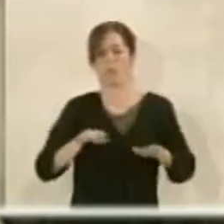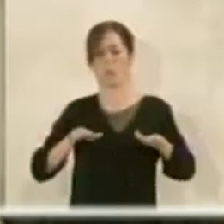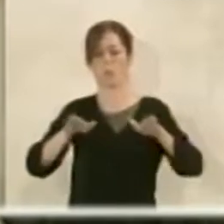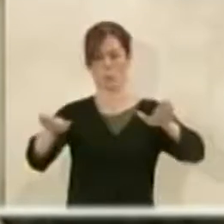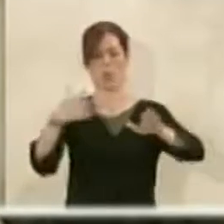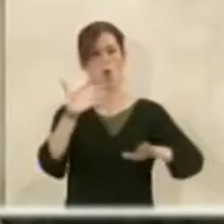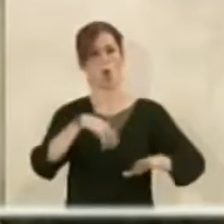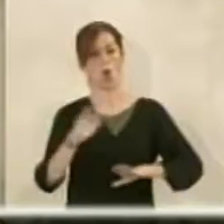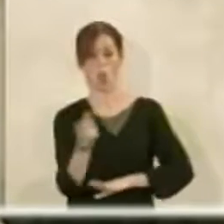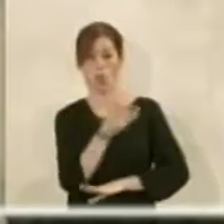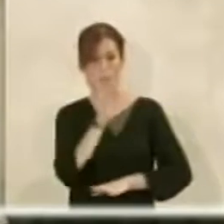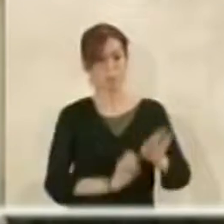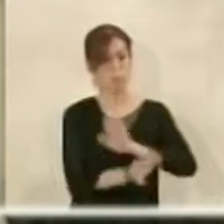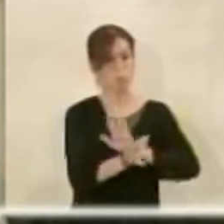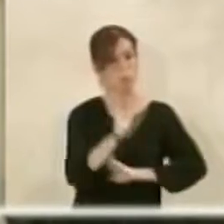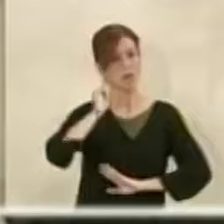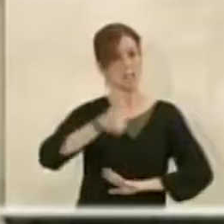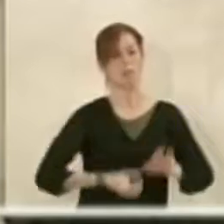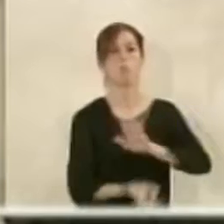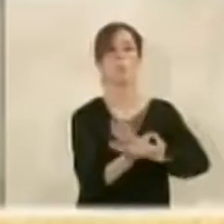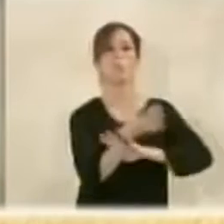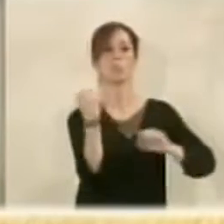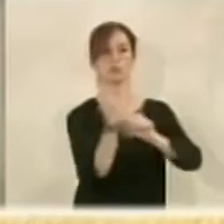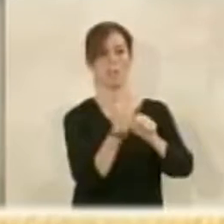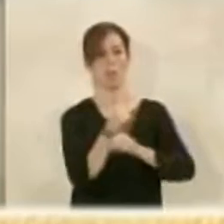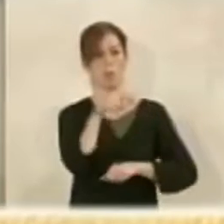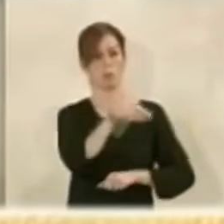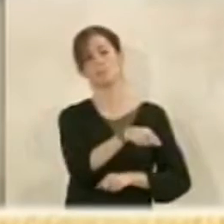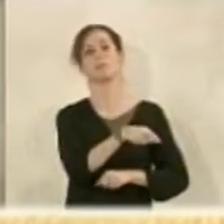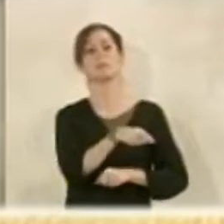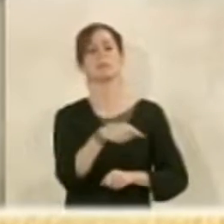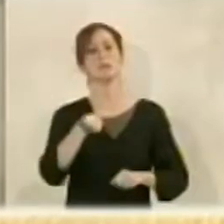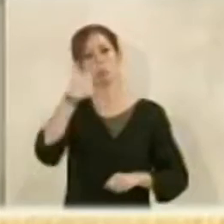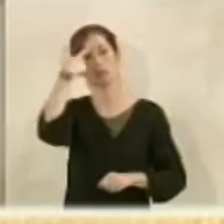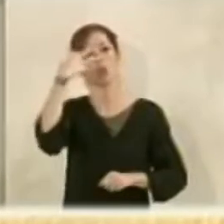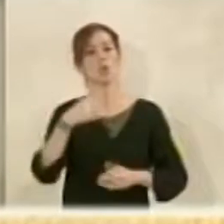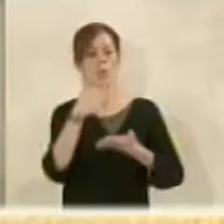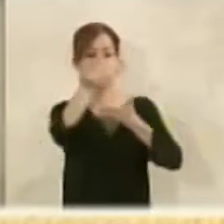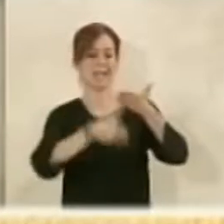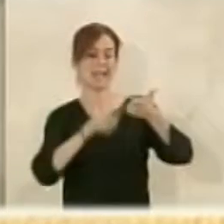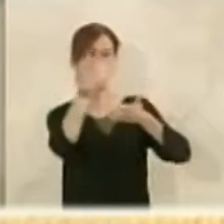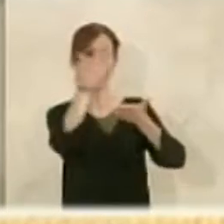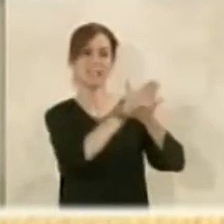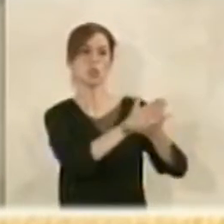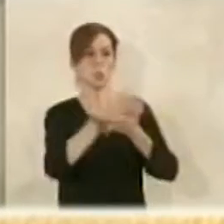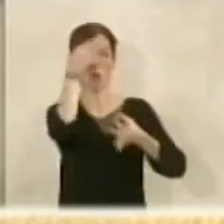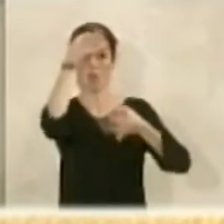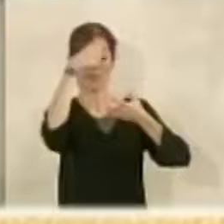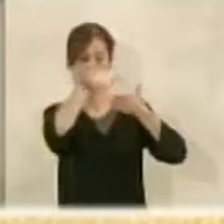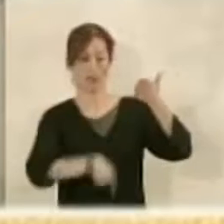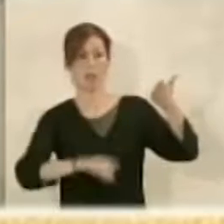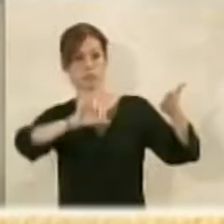sin duda generan riqueza y generan muchos puestos de trabajo. Yo creo que la aprobación de este estudio de detalle y la consiguiente